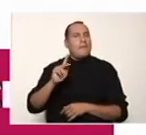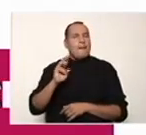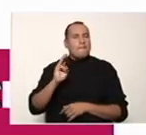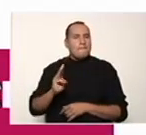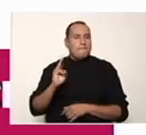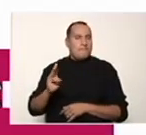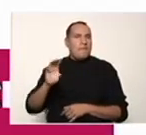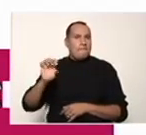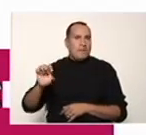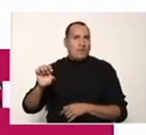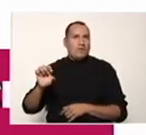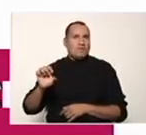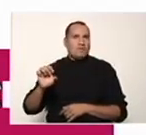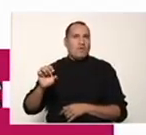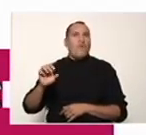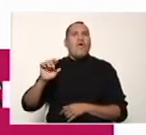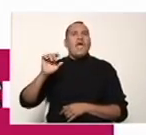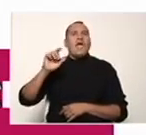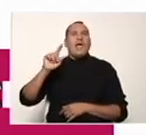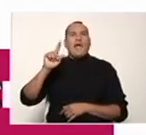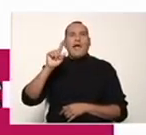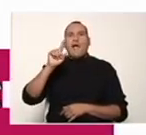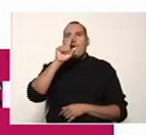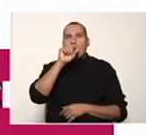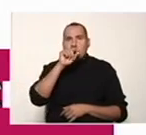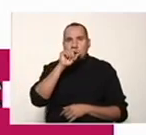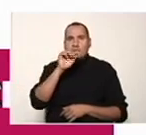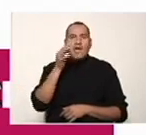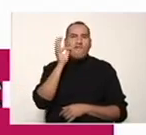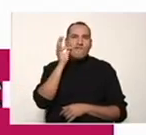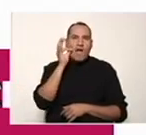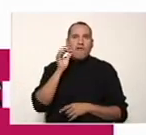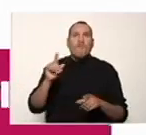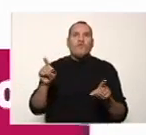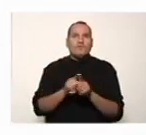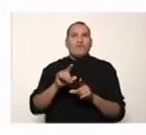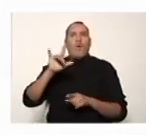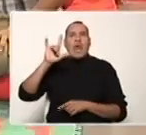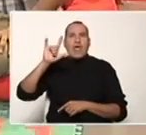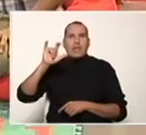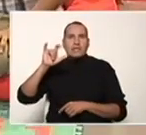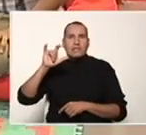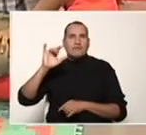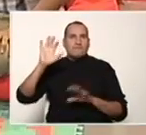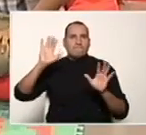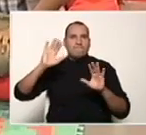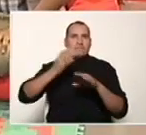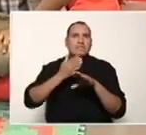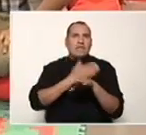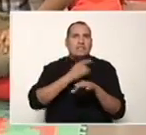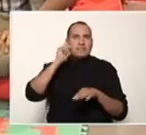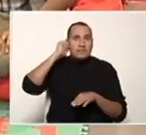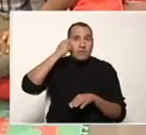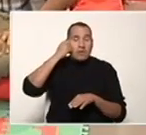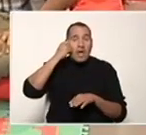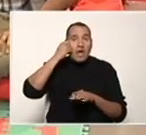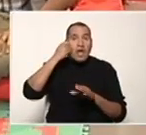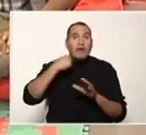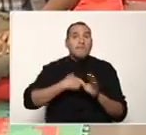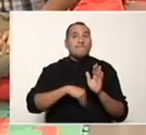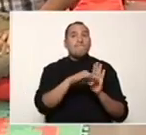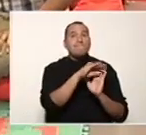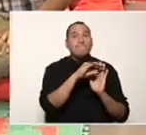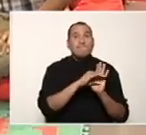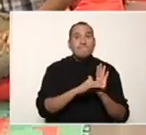mppeducación y también arroba cada familia una escuela en Instagram y en Facebook también con el mismo nombre nos despedimos no sin antes recordar como siempre las normas